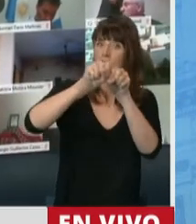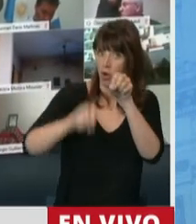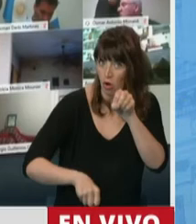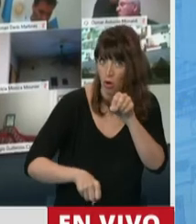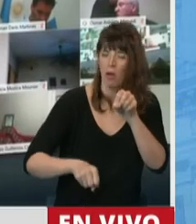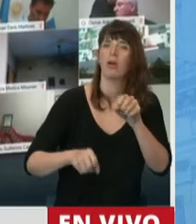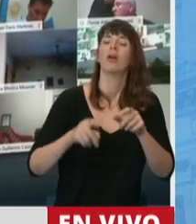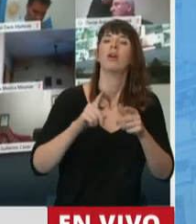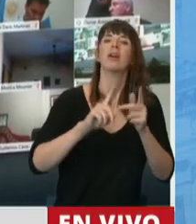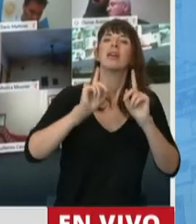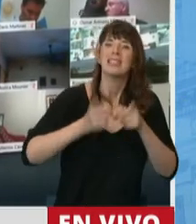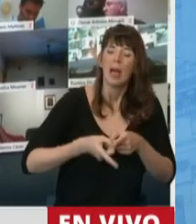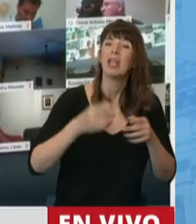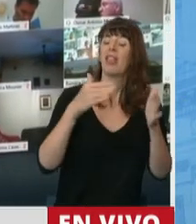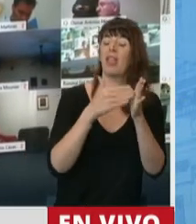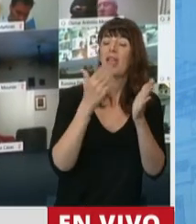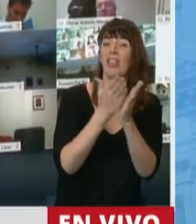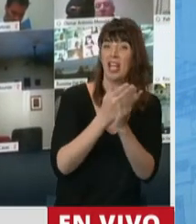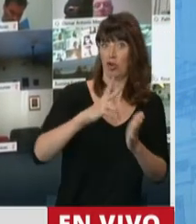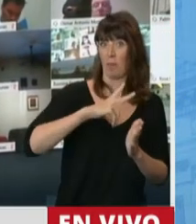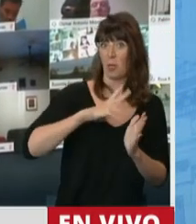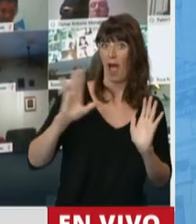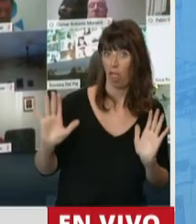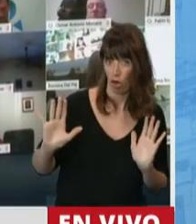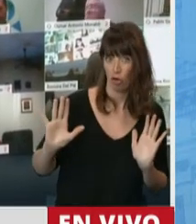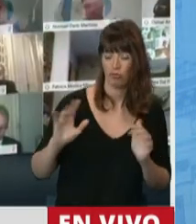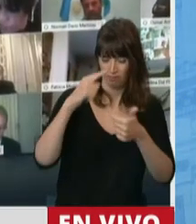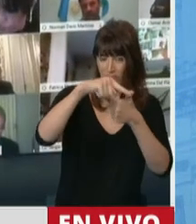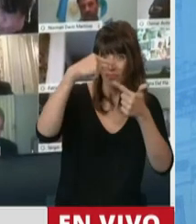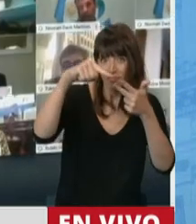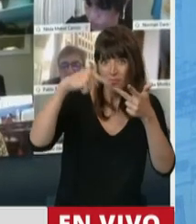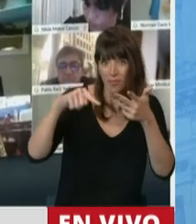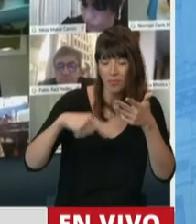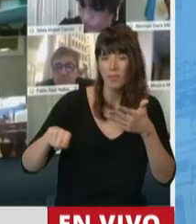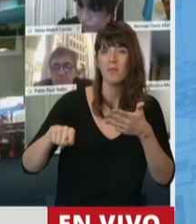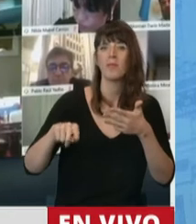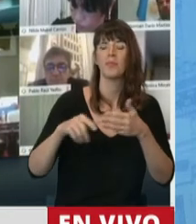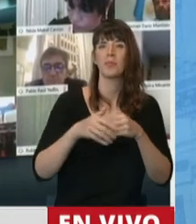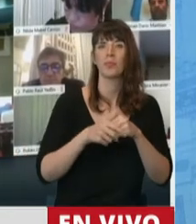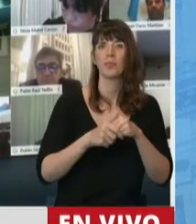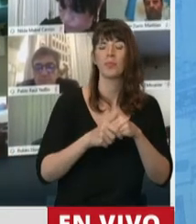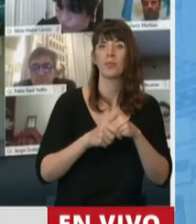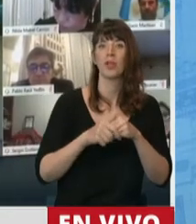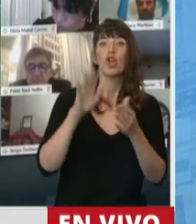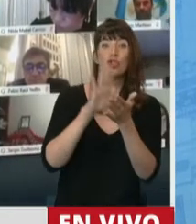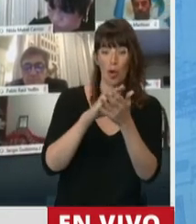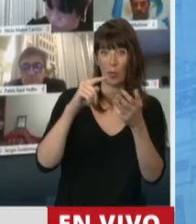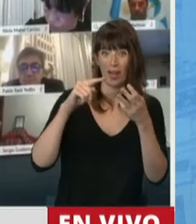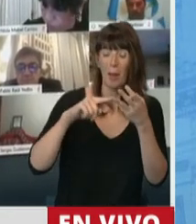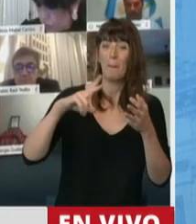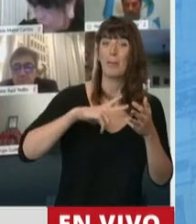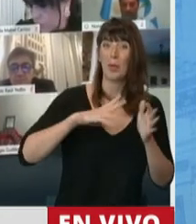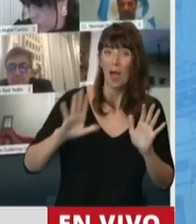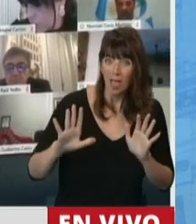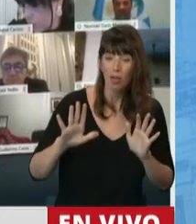o por ejemplo, el derecho a la privacidad. Y ni que hablar, y en eso espero que podamos seguir profundizando este